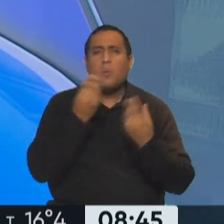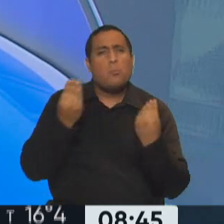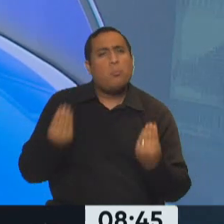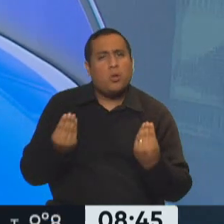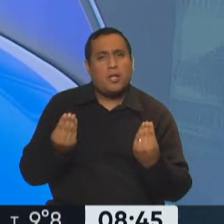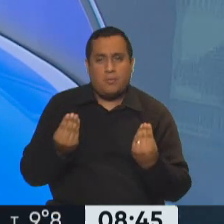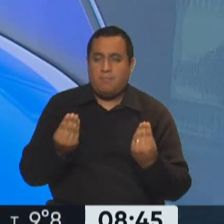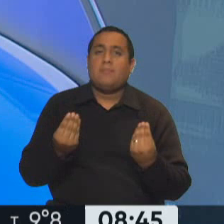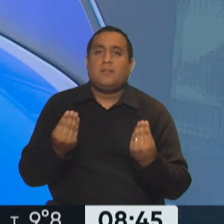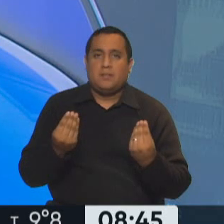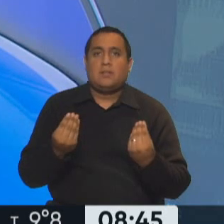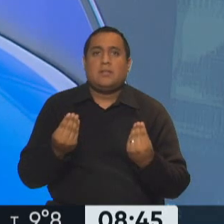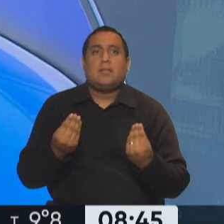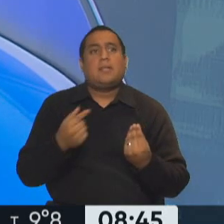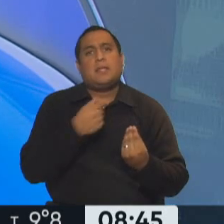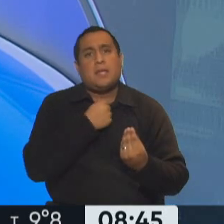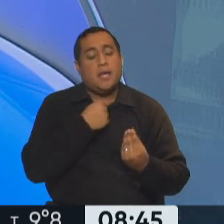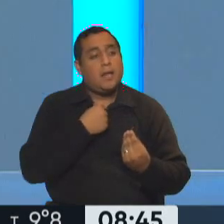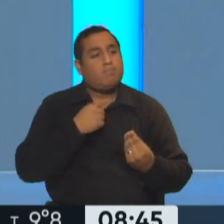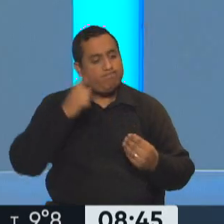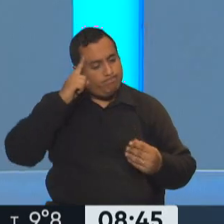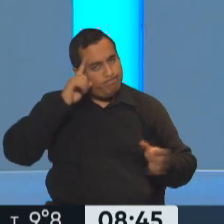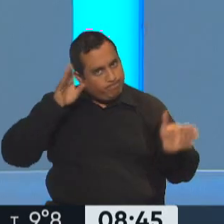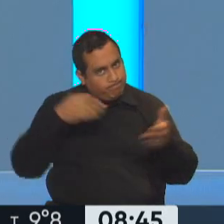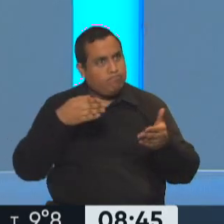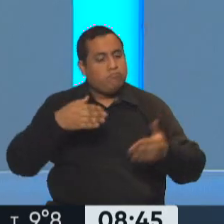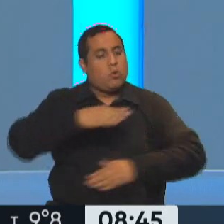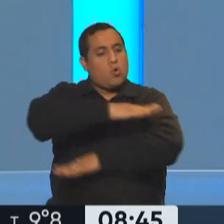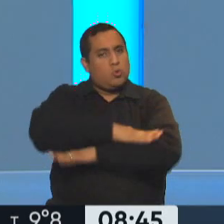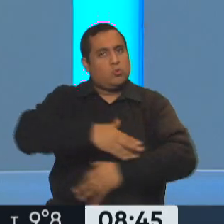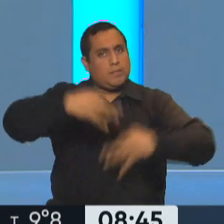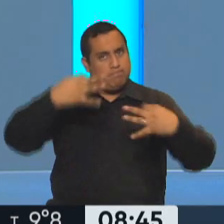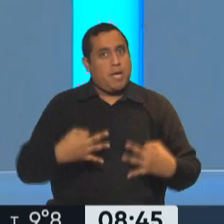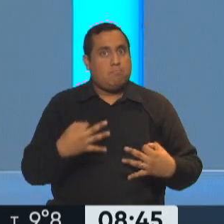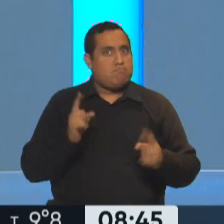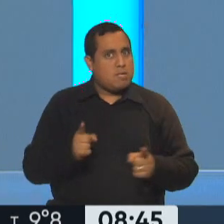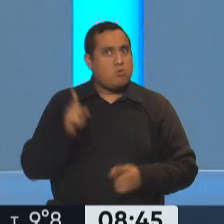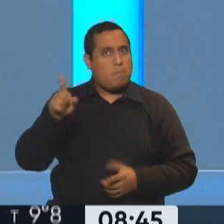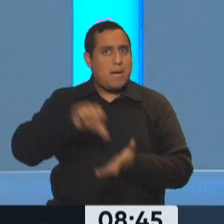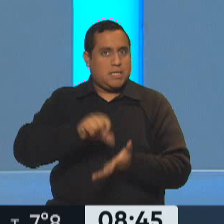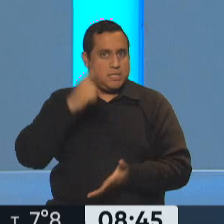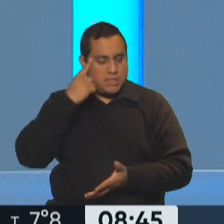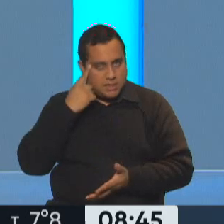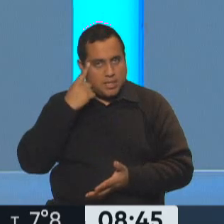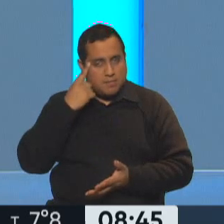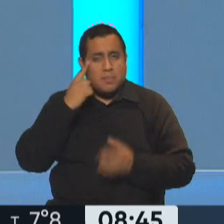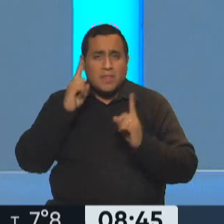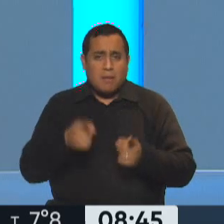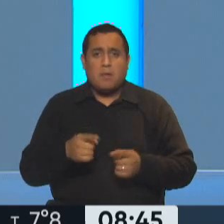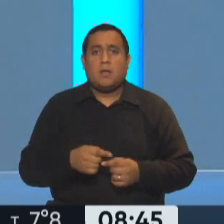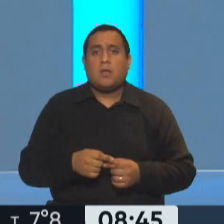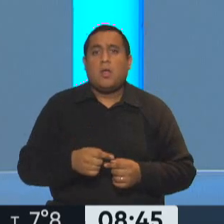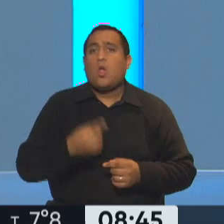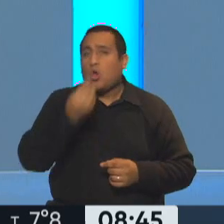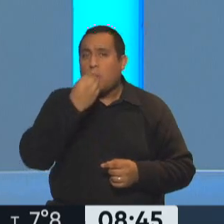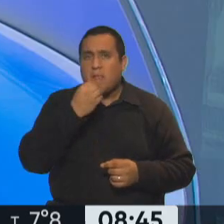encasillarlos en la moralidad china y, entre otras restricciones, tiene que ver con que no muestren desperdicios